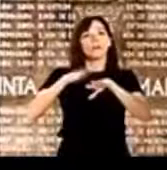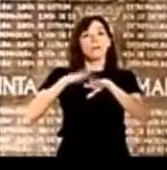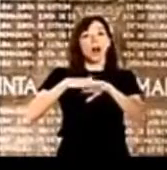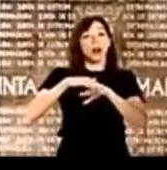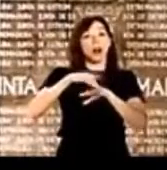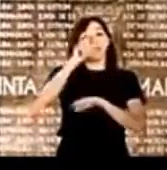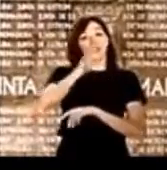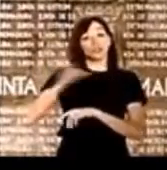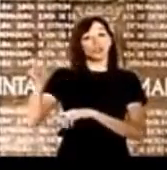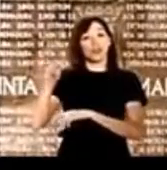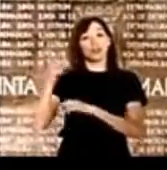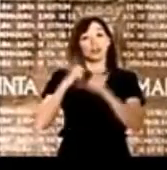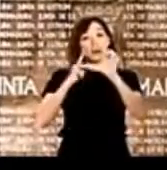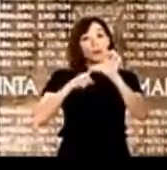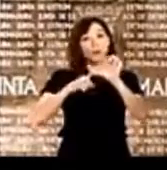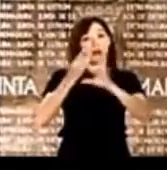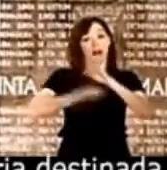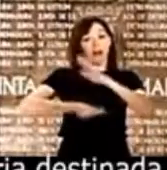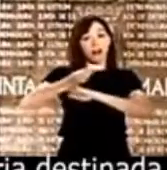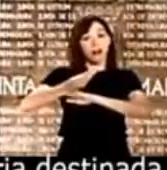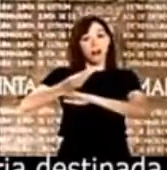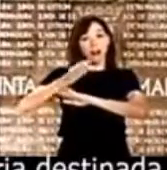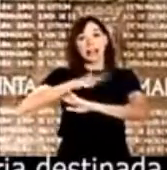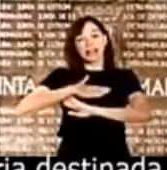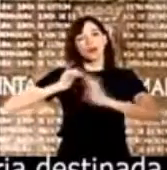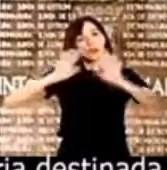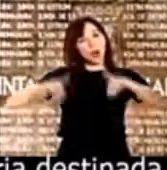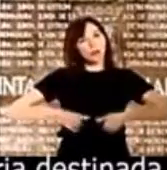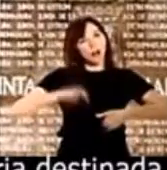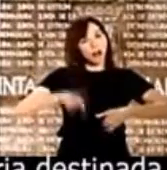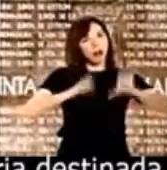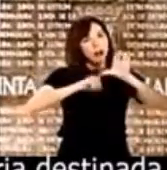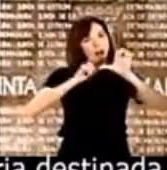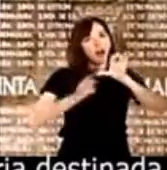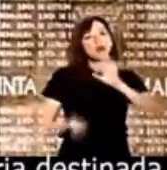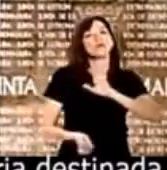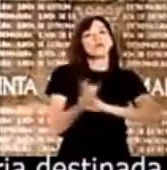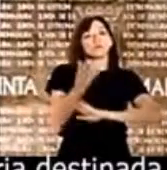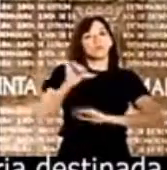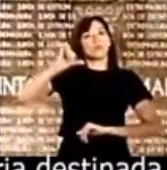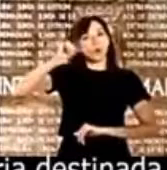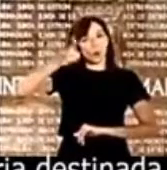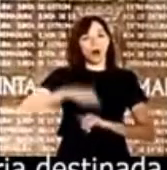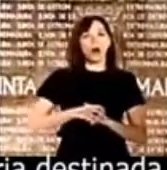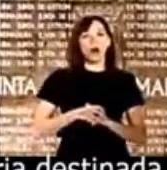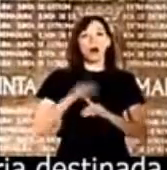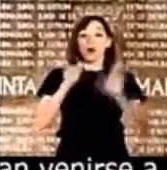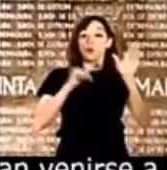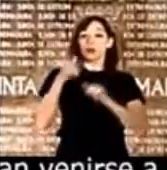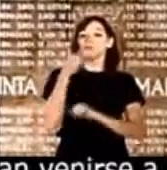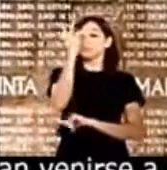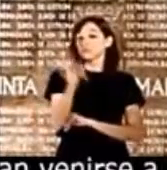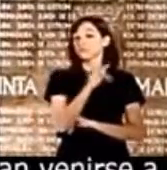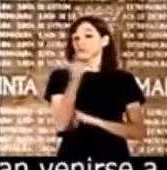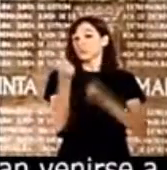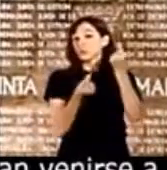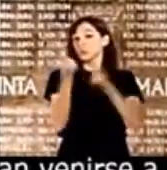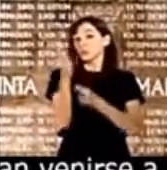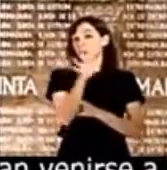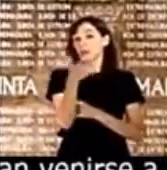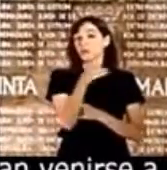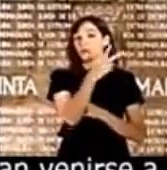aquellos extremeños que quisieran venirse a desarrollar un proyecto empresarial, una convocatoria que tiene un presupuesto aproximado de